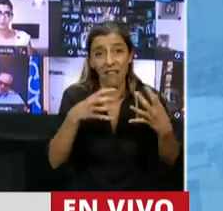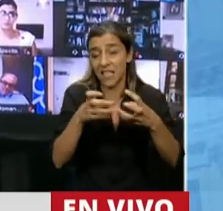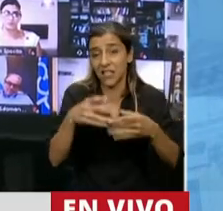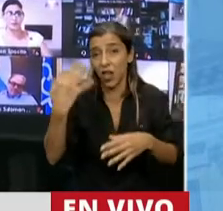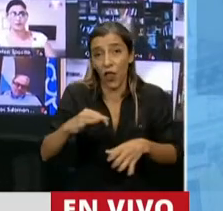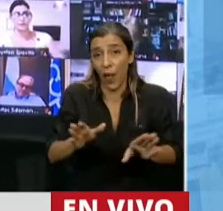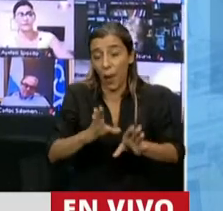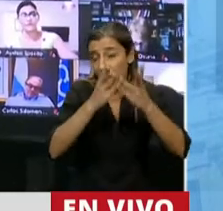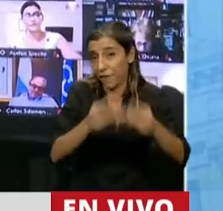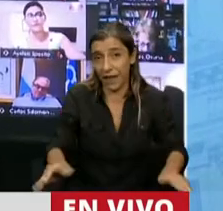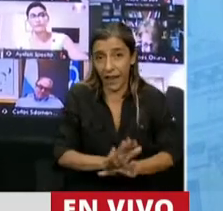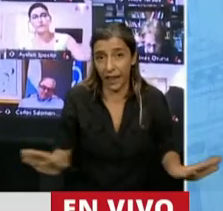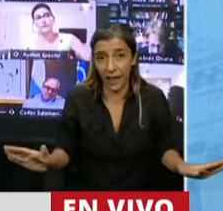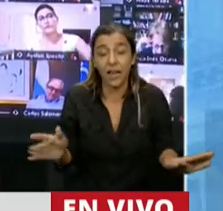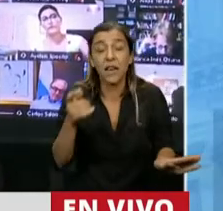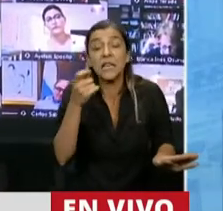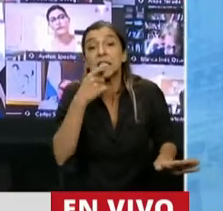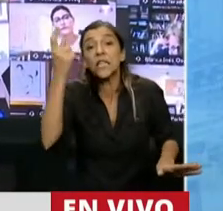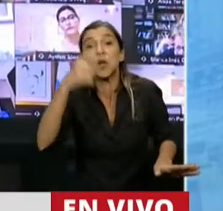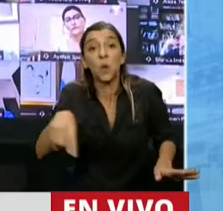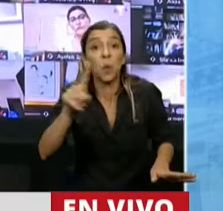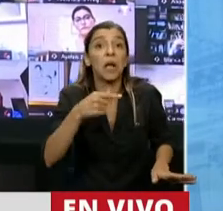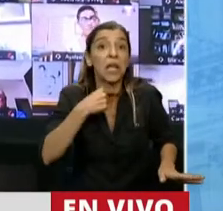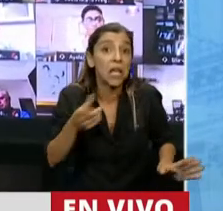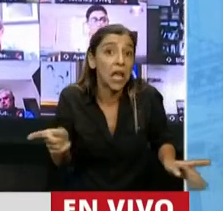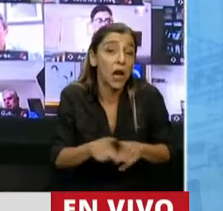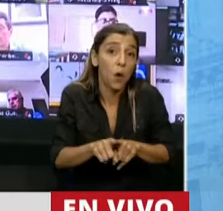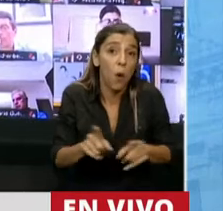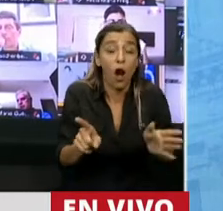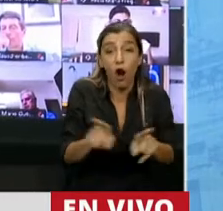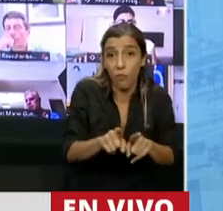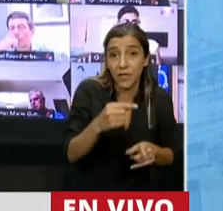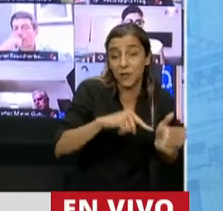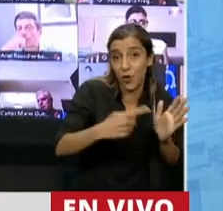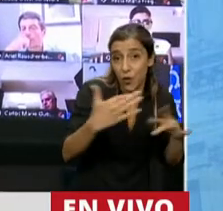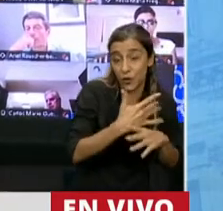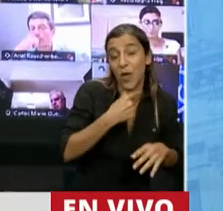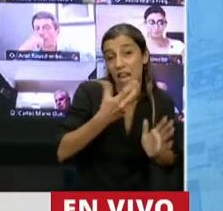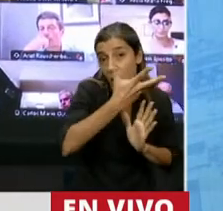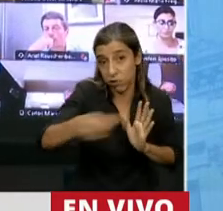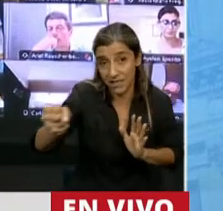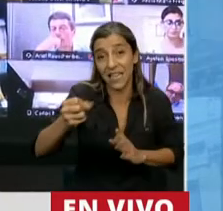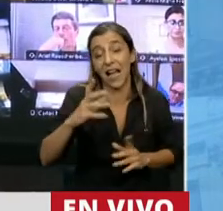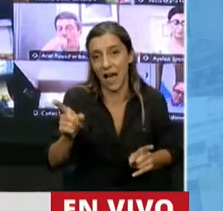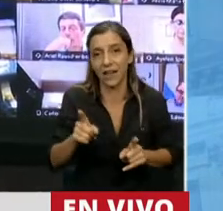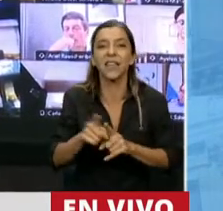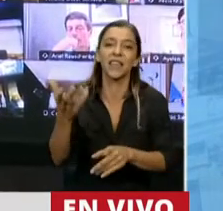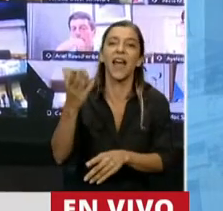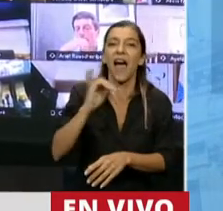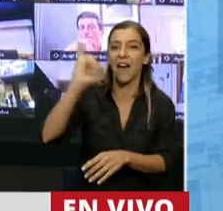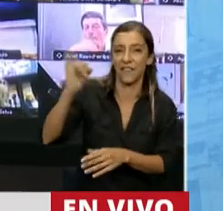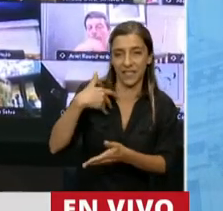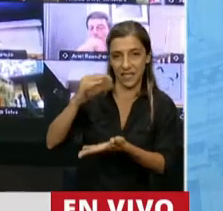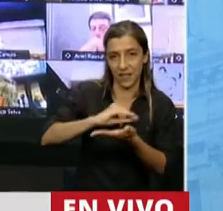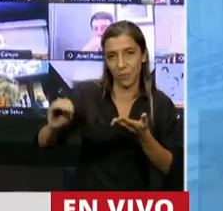esa, a menos que quiera sacar encima el saqueo que pretenden hacer sobre la Ciudad de Buenos Aires. Que dicho sea de paso, avísenle a esa diputada que habló recién que